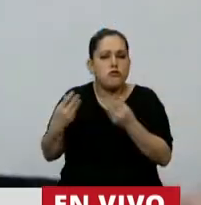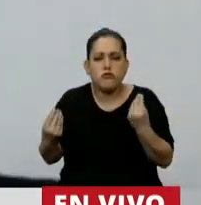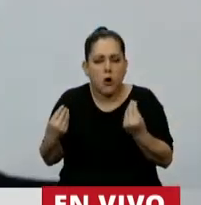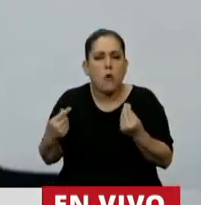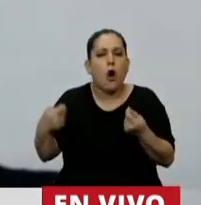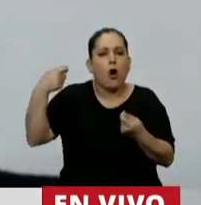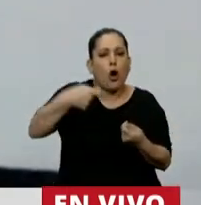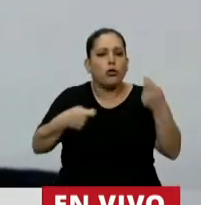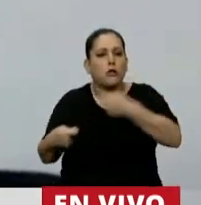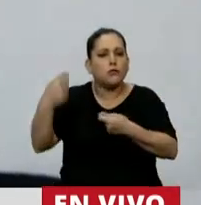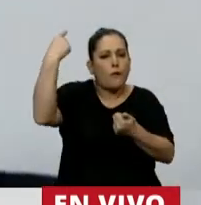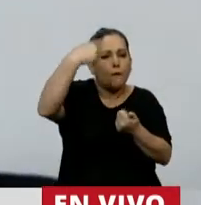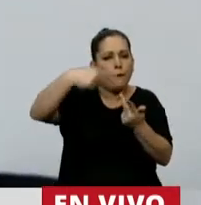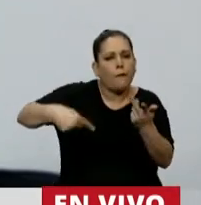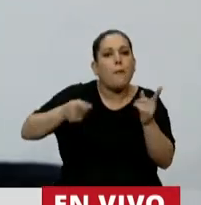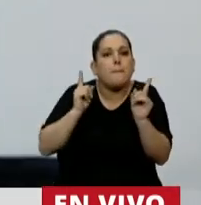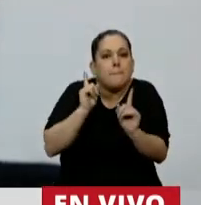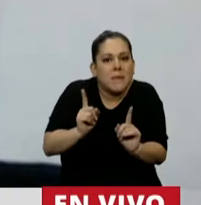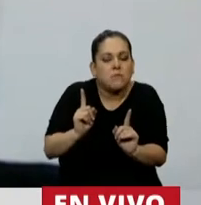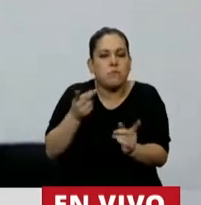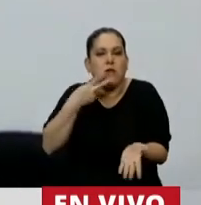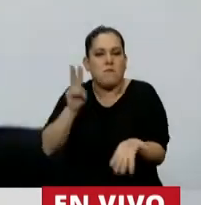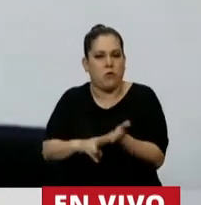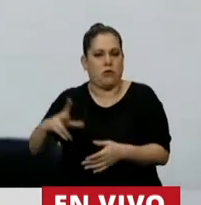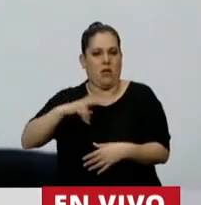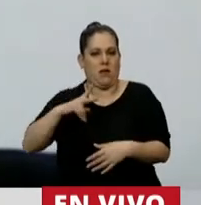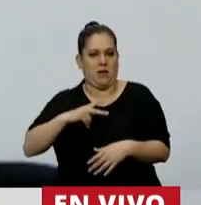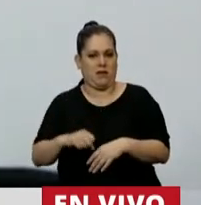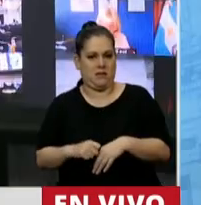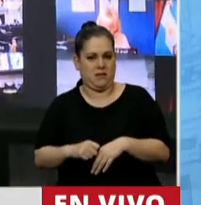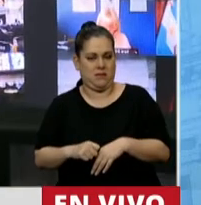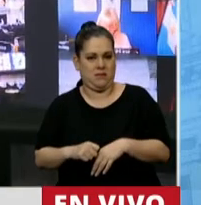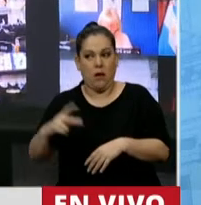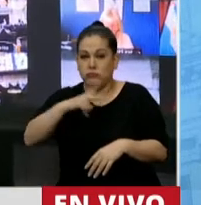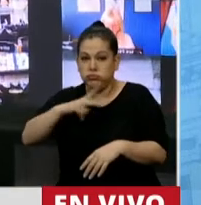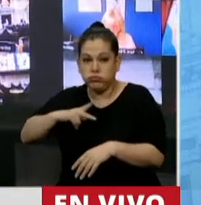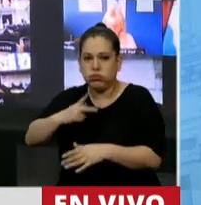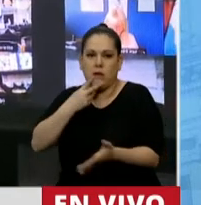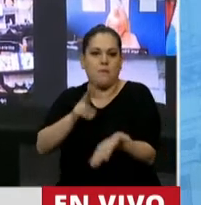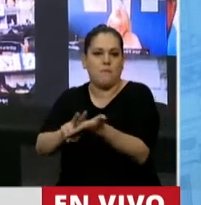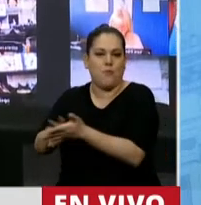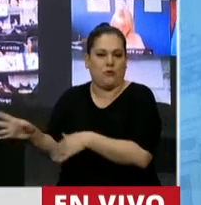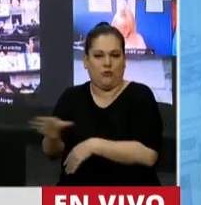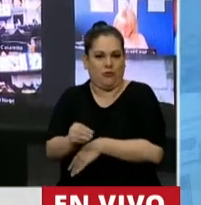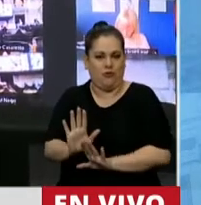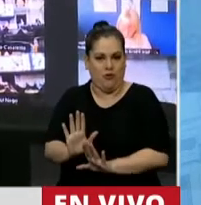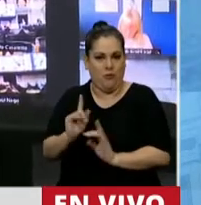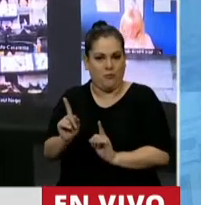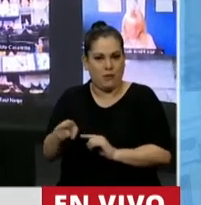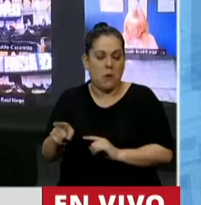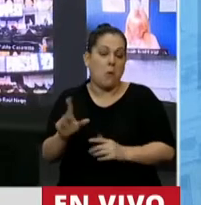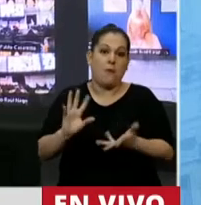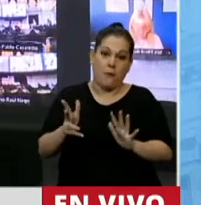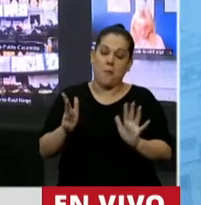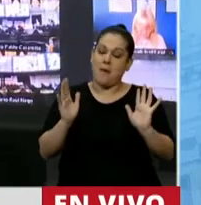contribuciones y de este impuesto extraordinario sobre las grandes fortunas. Mire, es como